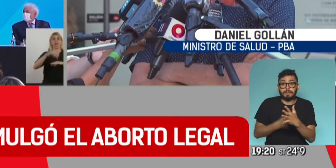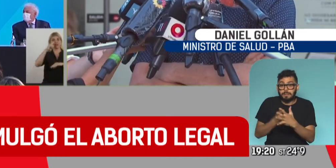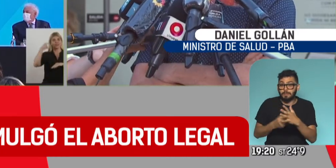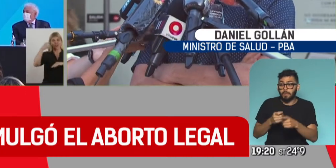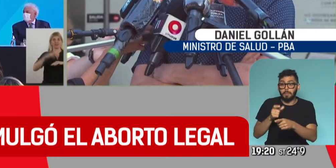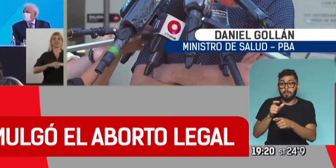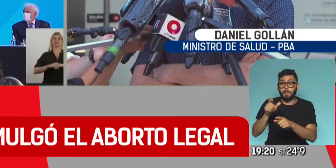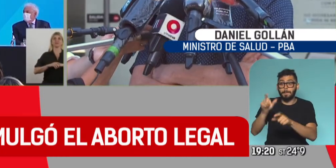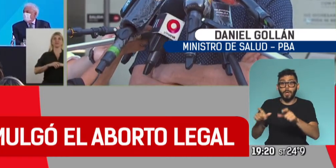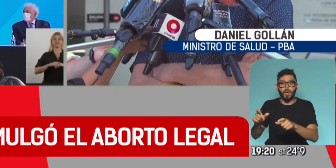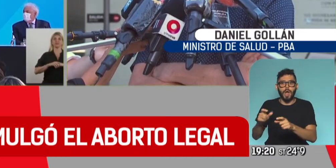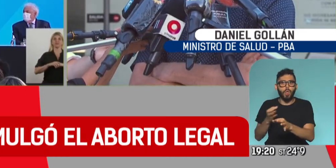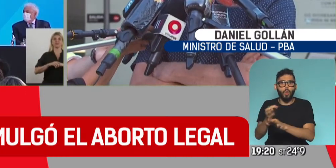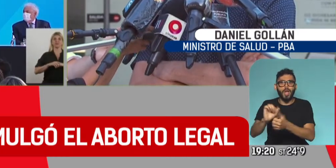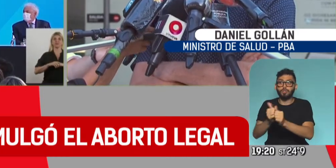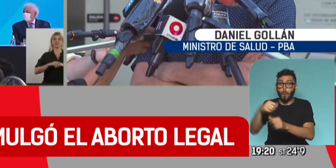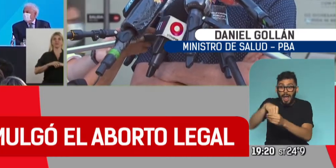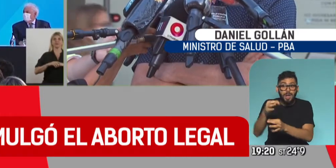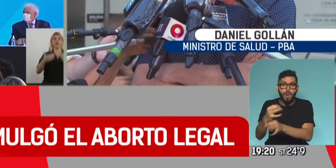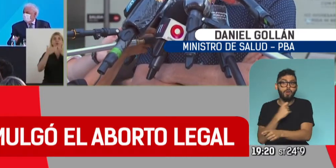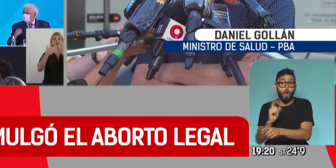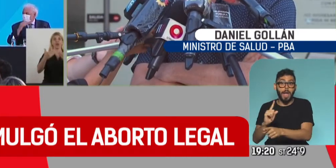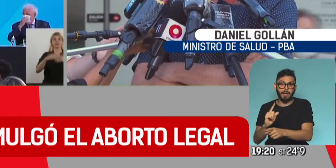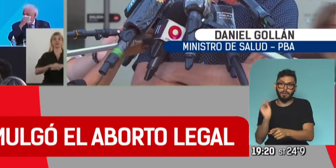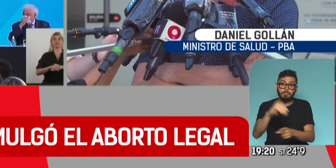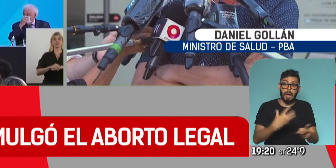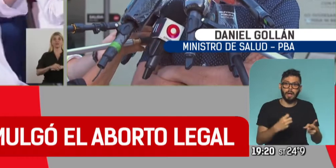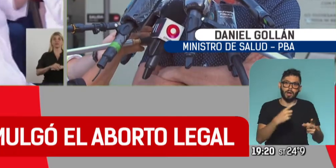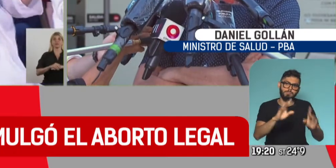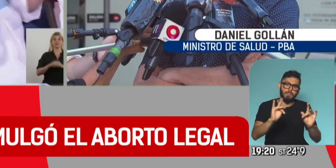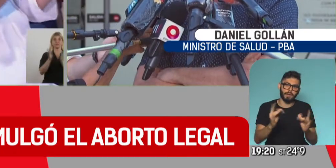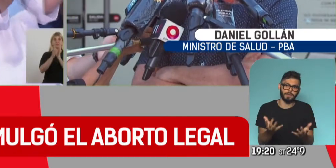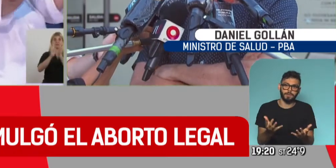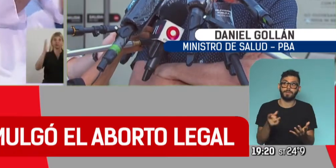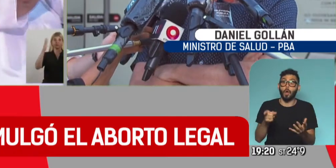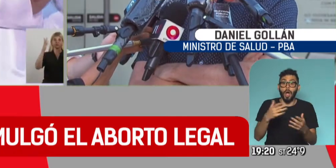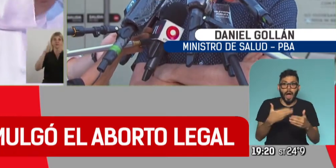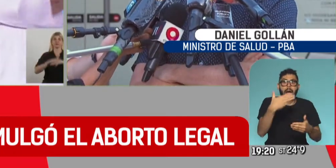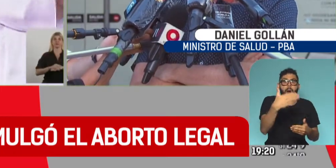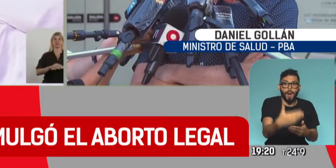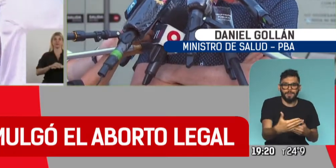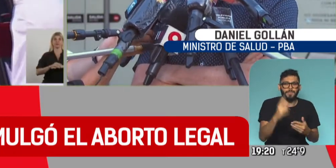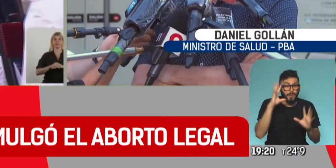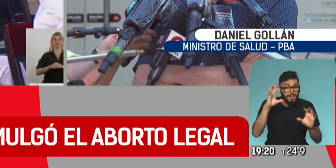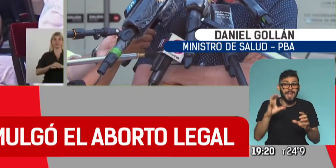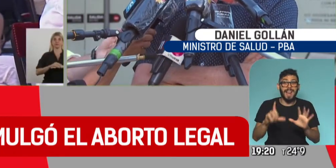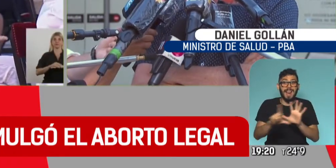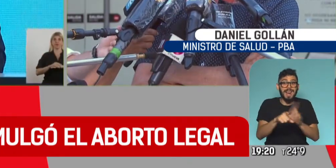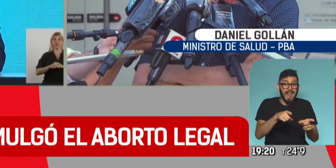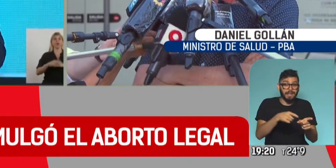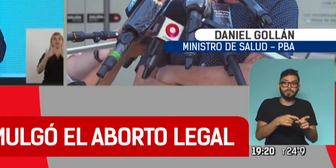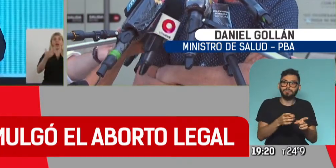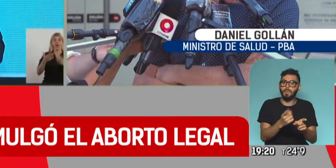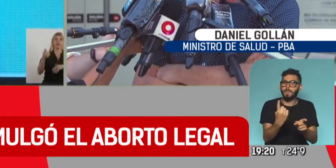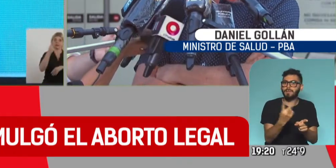quieren que se dé educación sexual en las escuelas. Bueno, creo que va a ser otro avance enorme y recuerden también que esta ley sale en paralelo con otra, que es la de